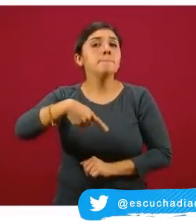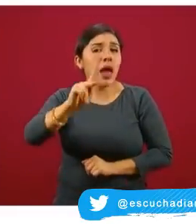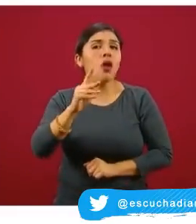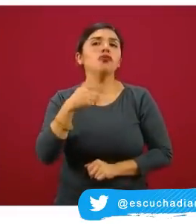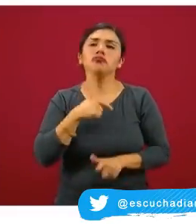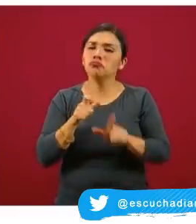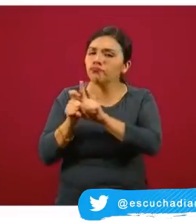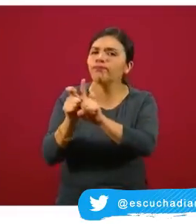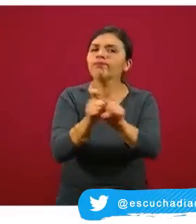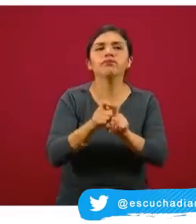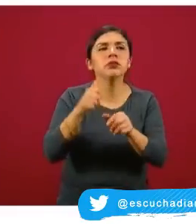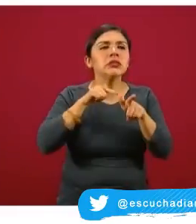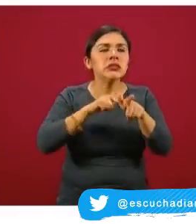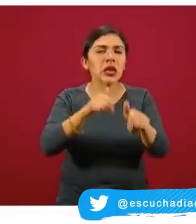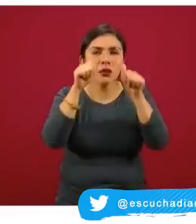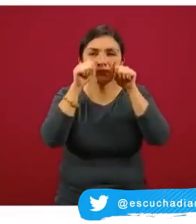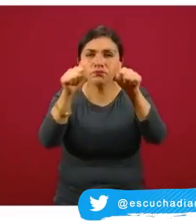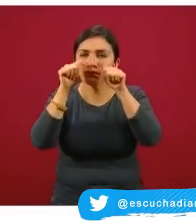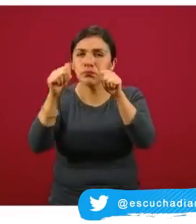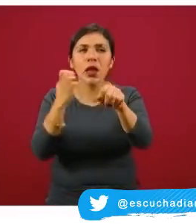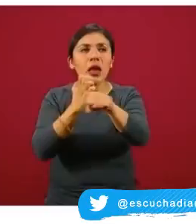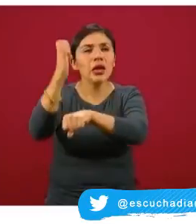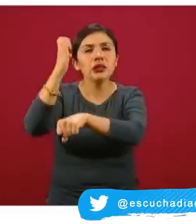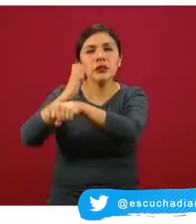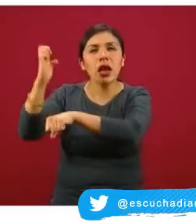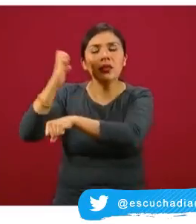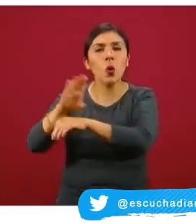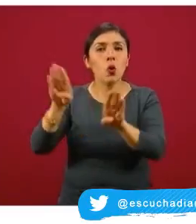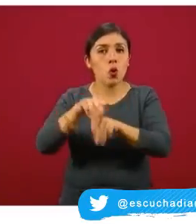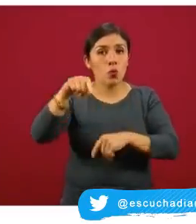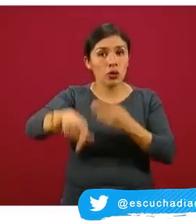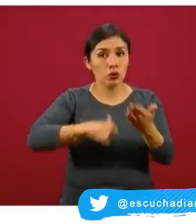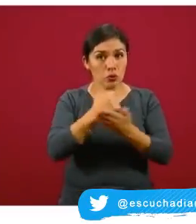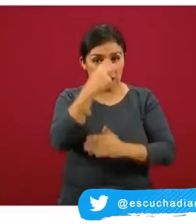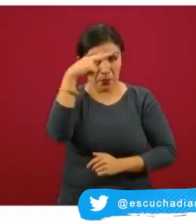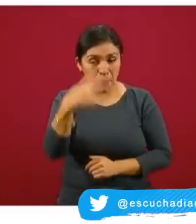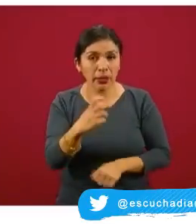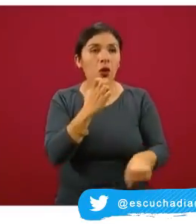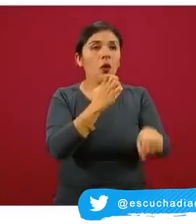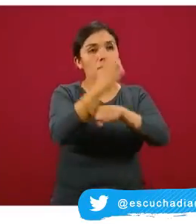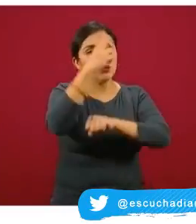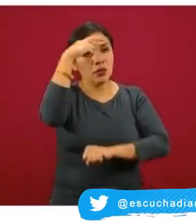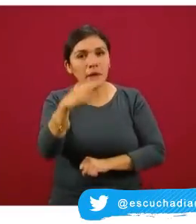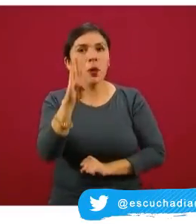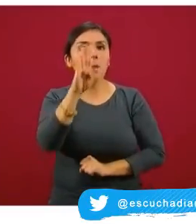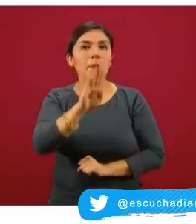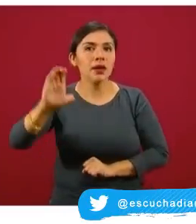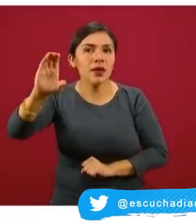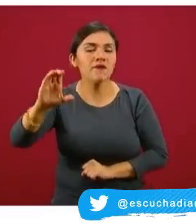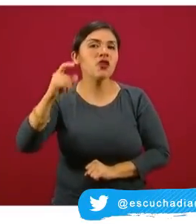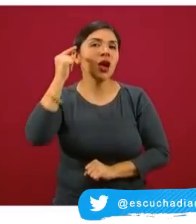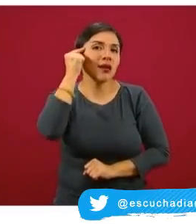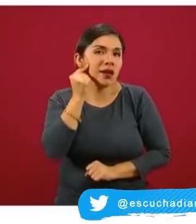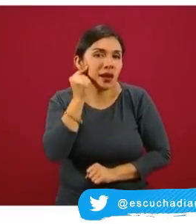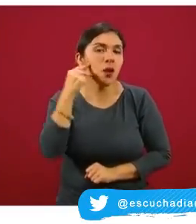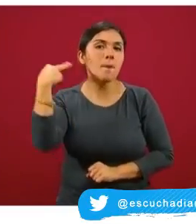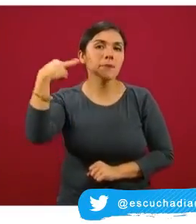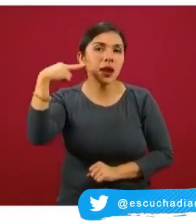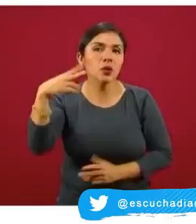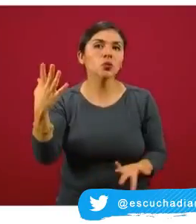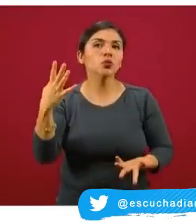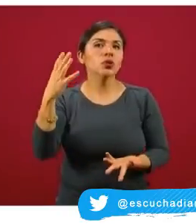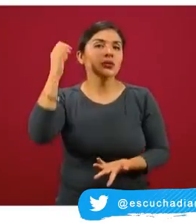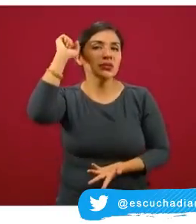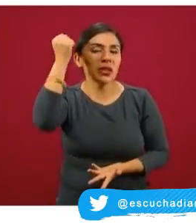estado dando seguimiento puntual a entidades federativas como la Ciudad de México, el Estado de México, Baja California, Guerrero, Veracruz,